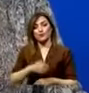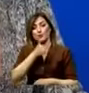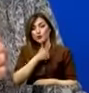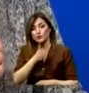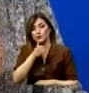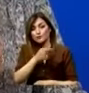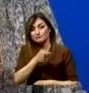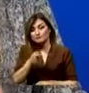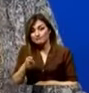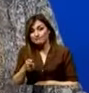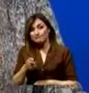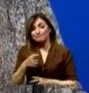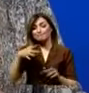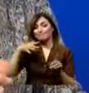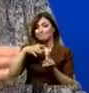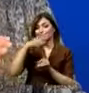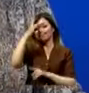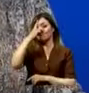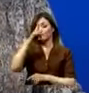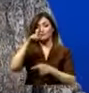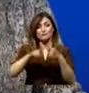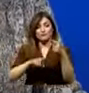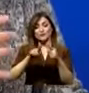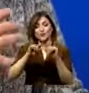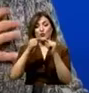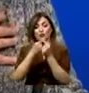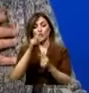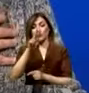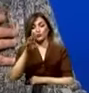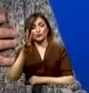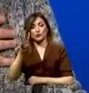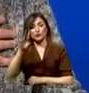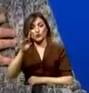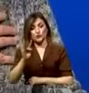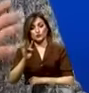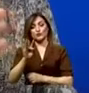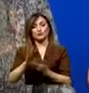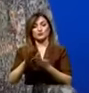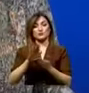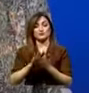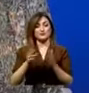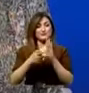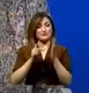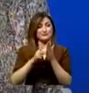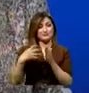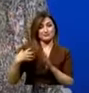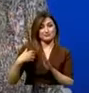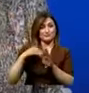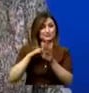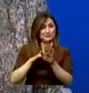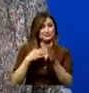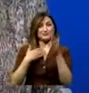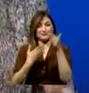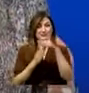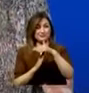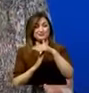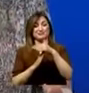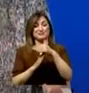ese tipo de decisiones. Eso no es posible. Eso no garantiza la paz, no garantiza la reconciliación,